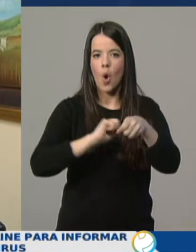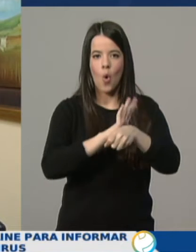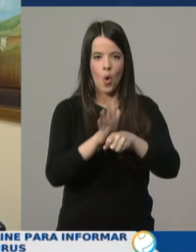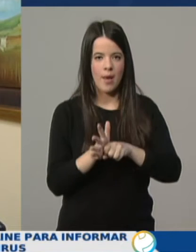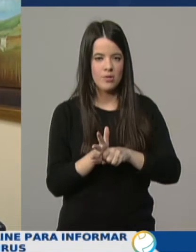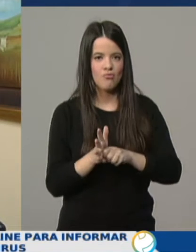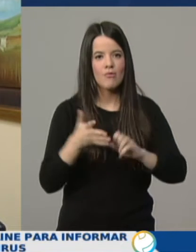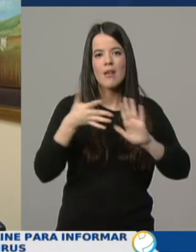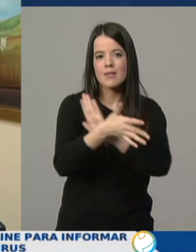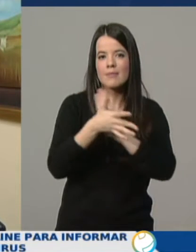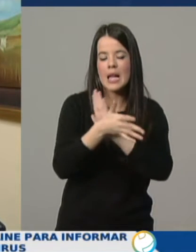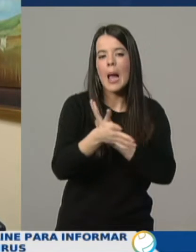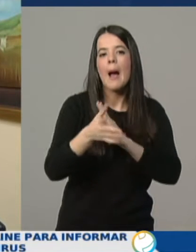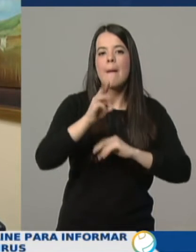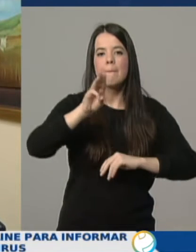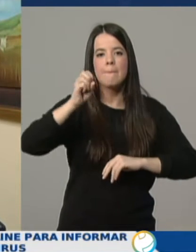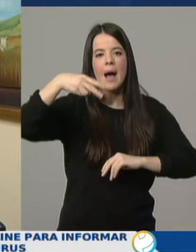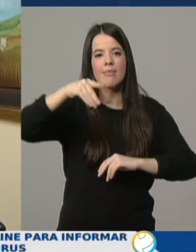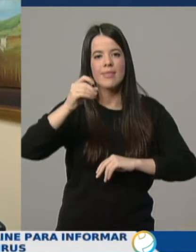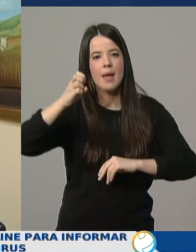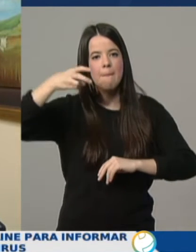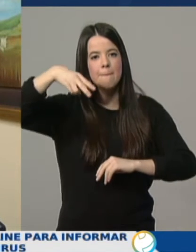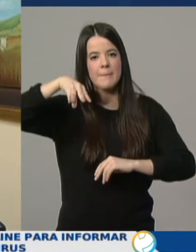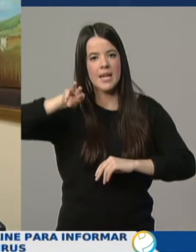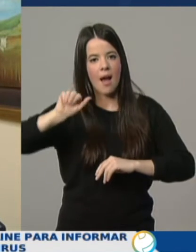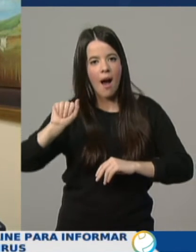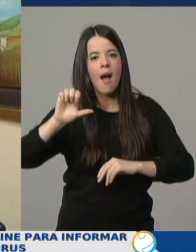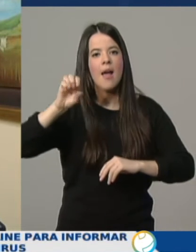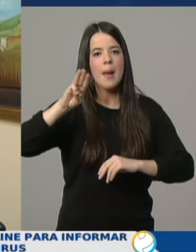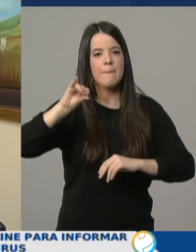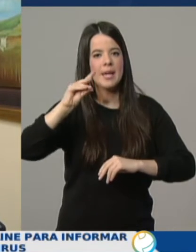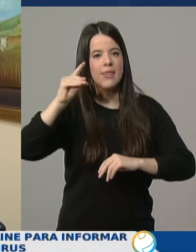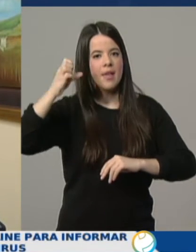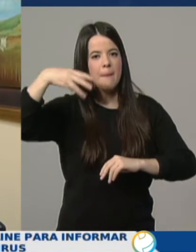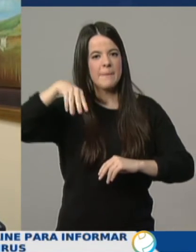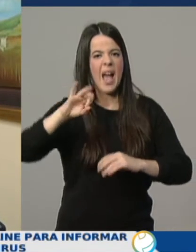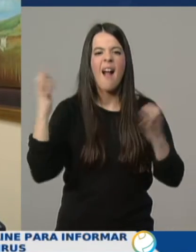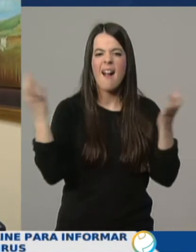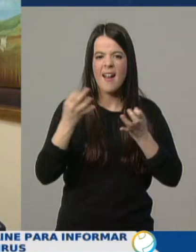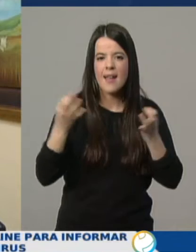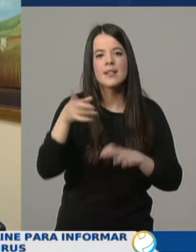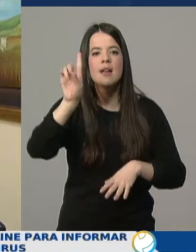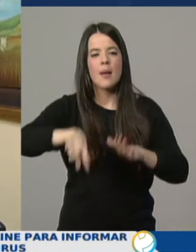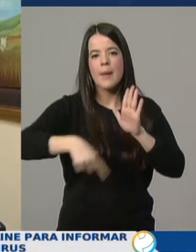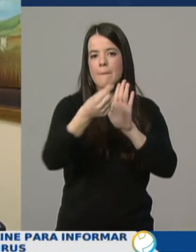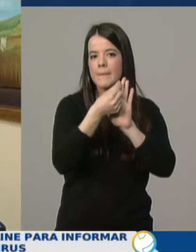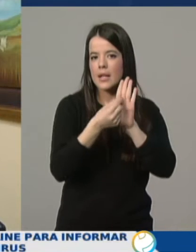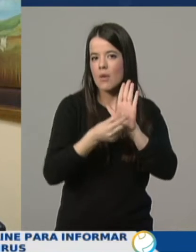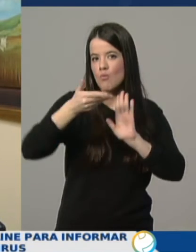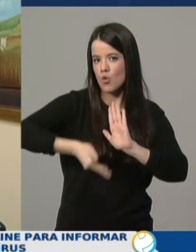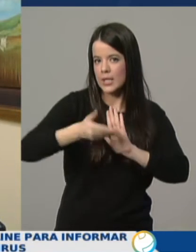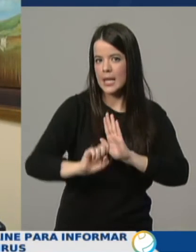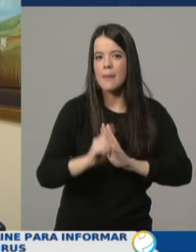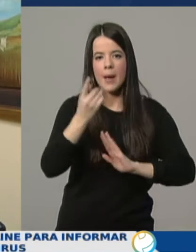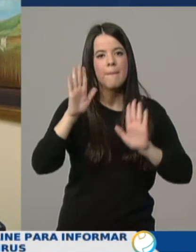Les explicar que es una pandemia, una epidemia, etcétera. Las medidas más importantes que efectivamente todos los medios, por